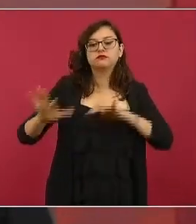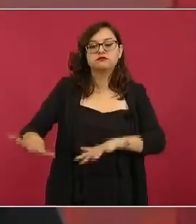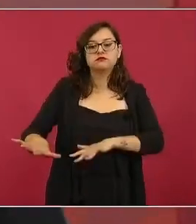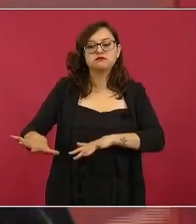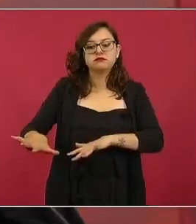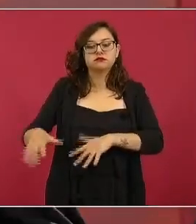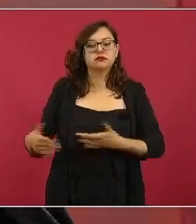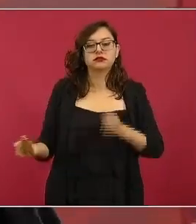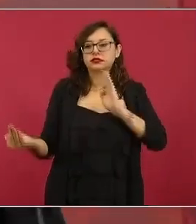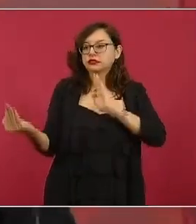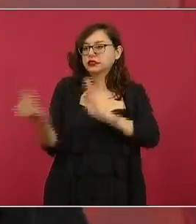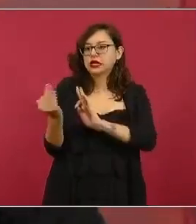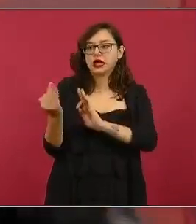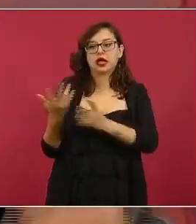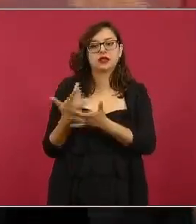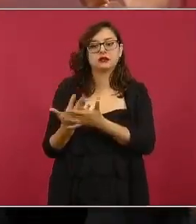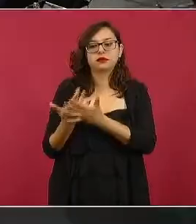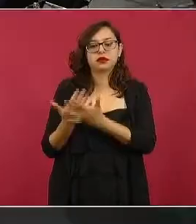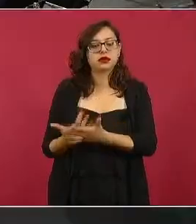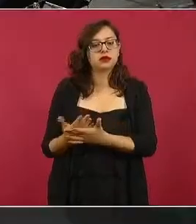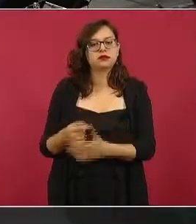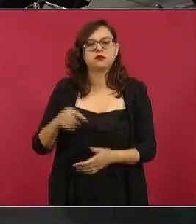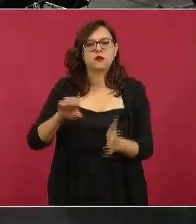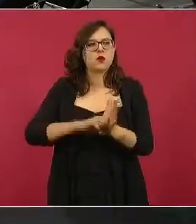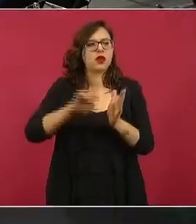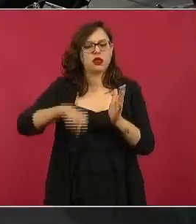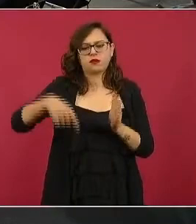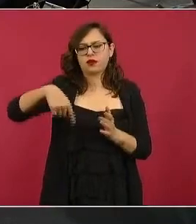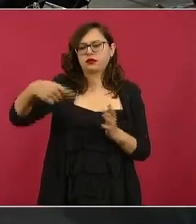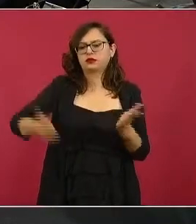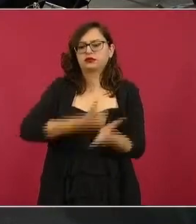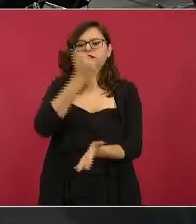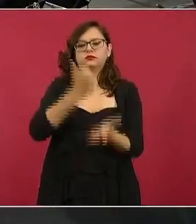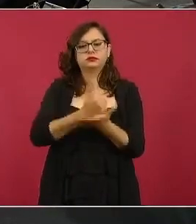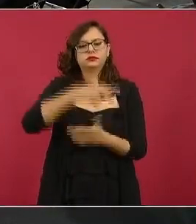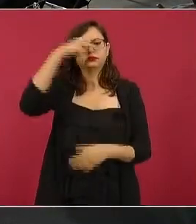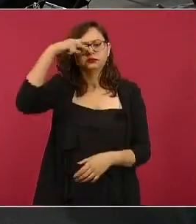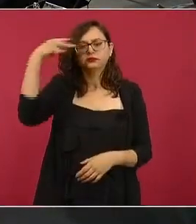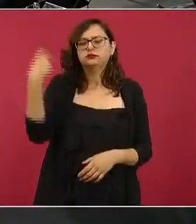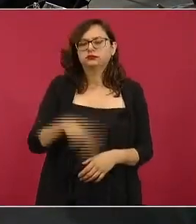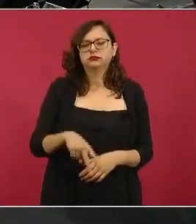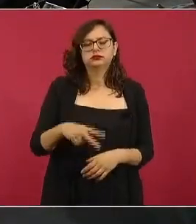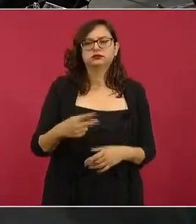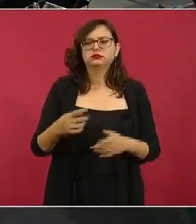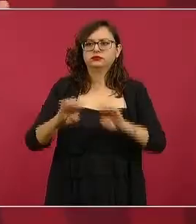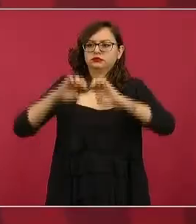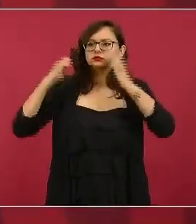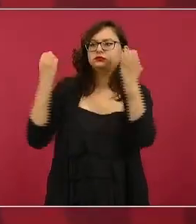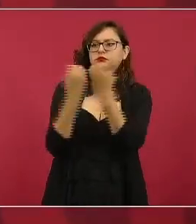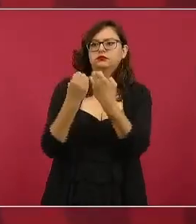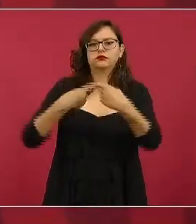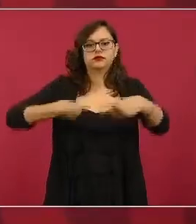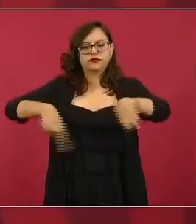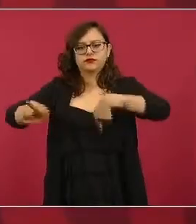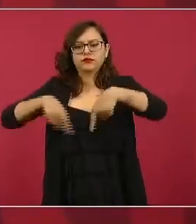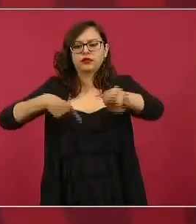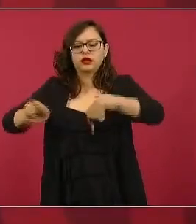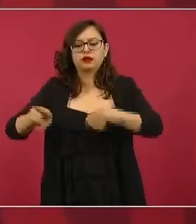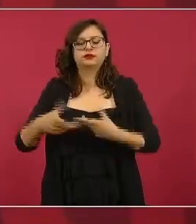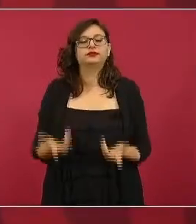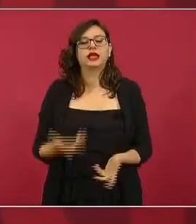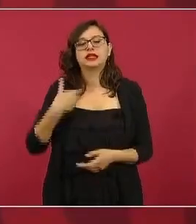cuando yo era jefe de gobierno ya sabíamos que si era